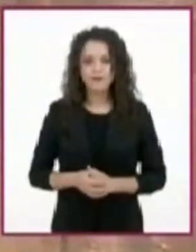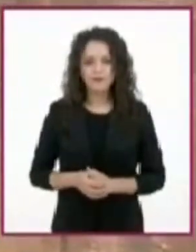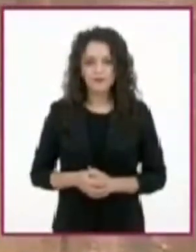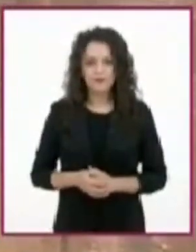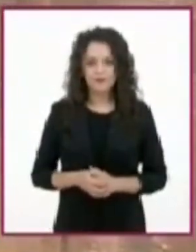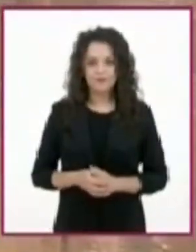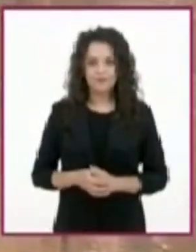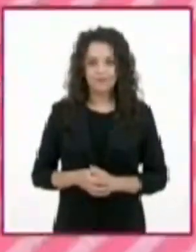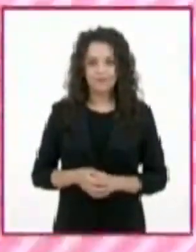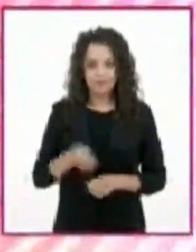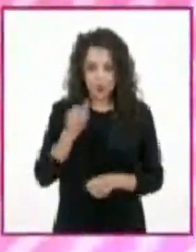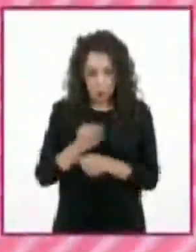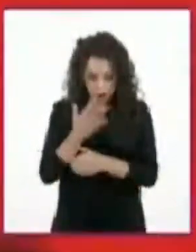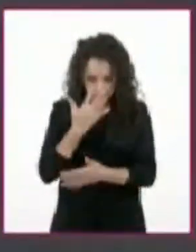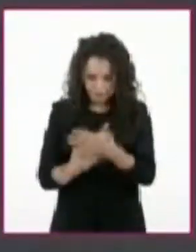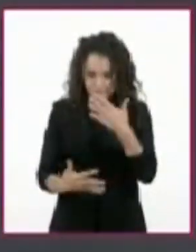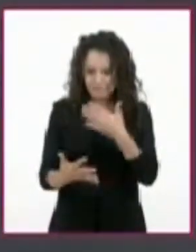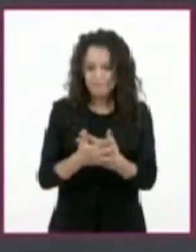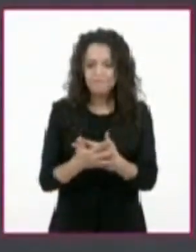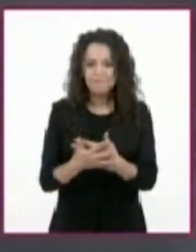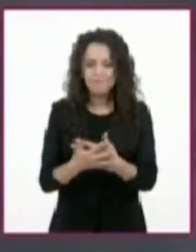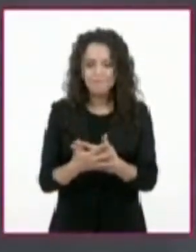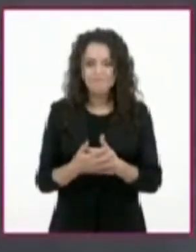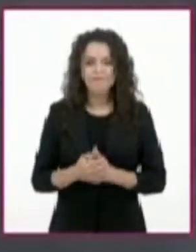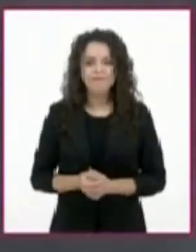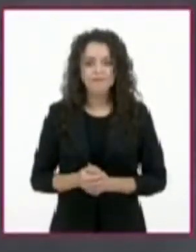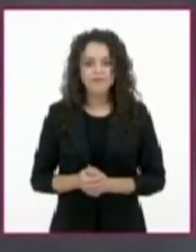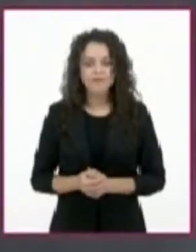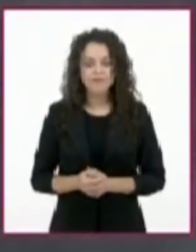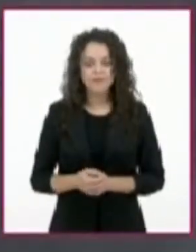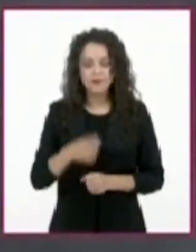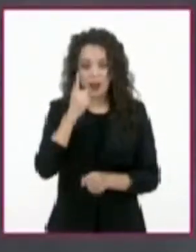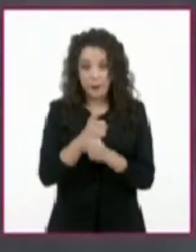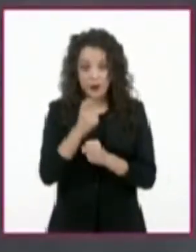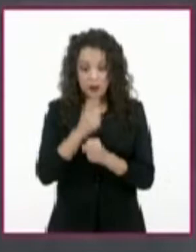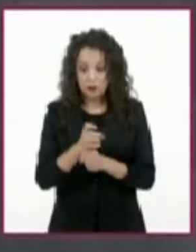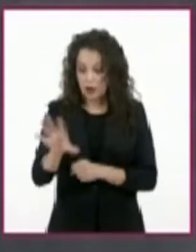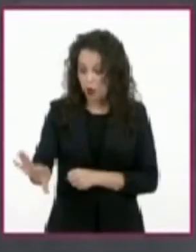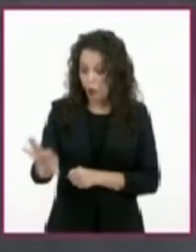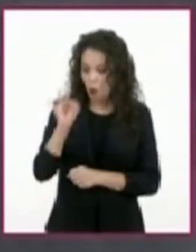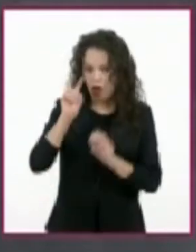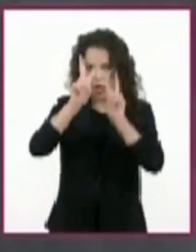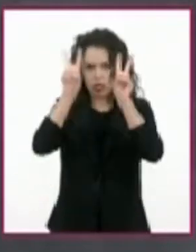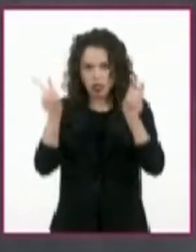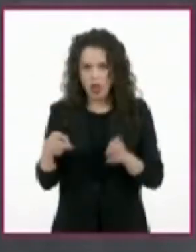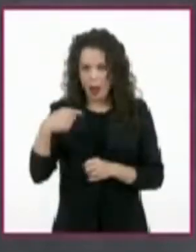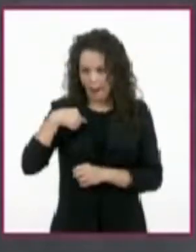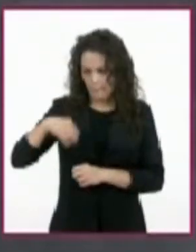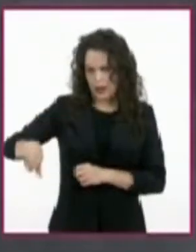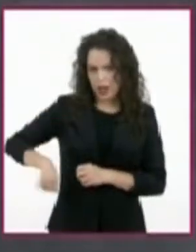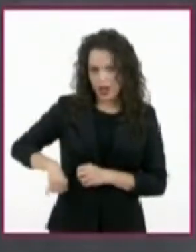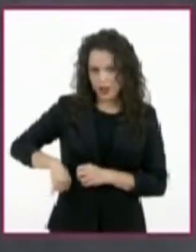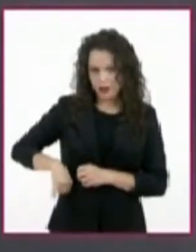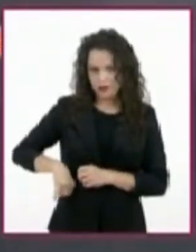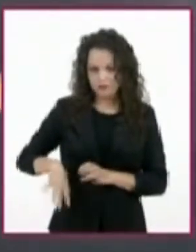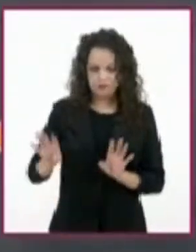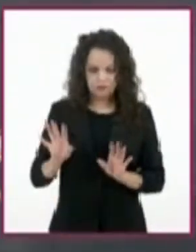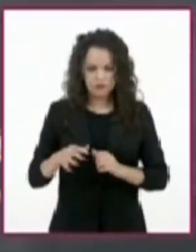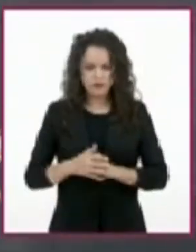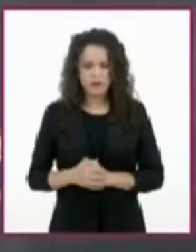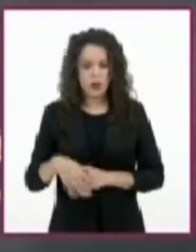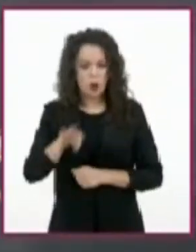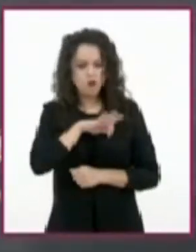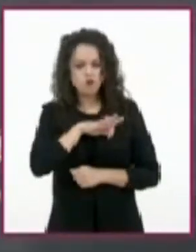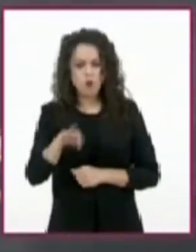Manos a la obra. Primero, escogemos un tema de nuestro interés. Puede ser uno muy fresco, como la